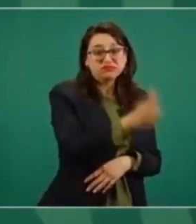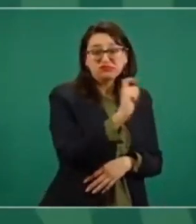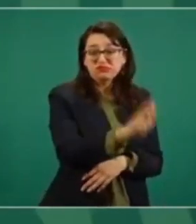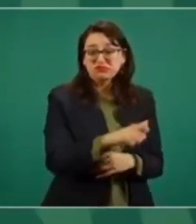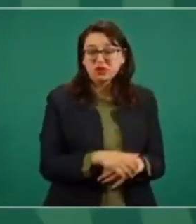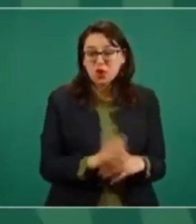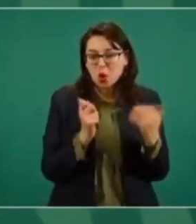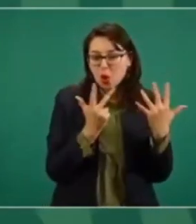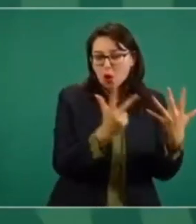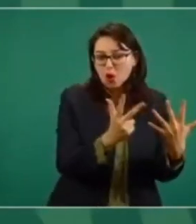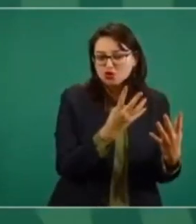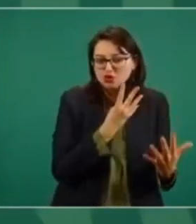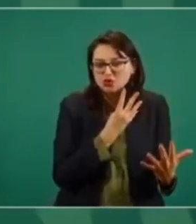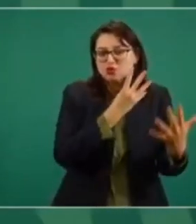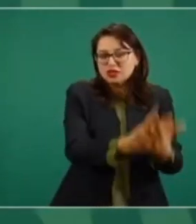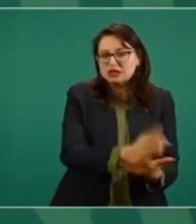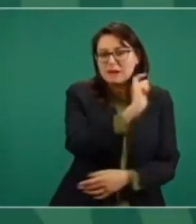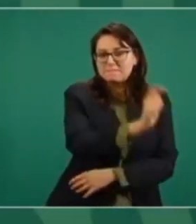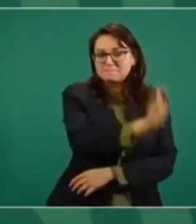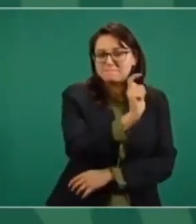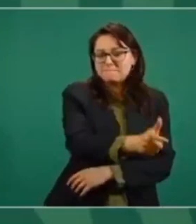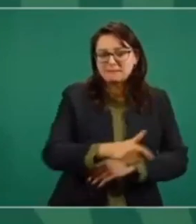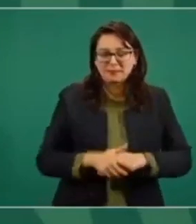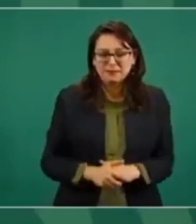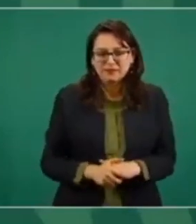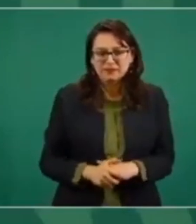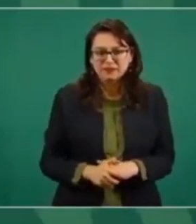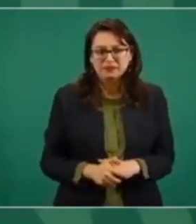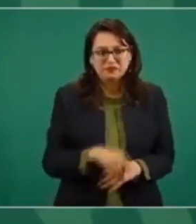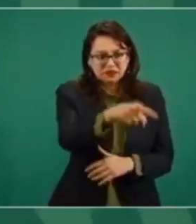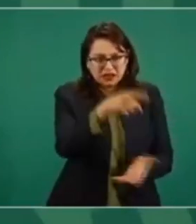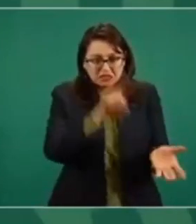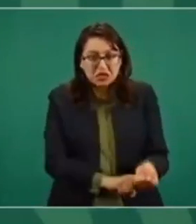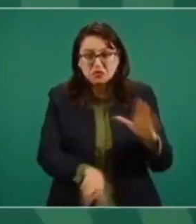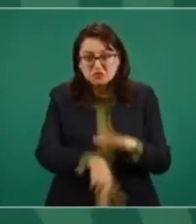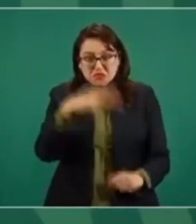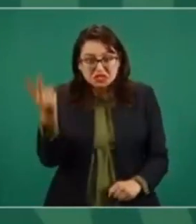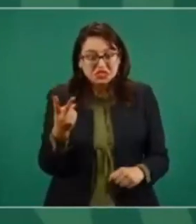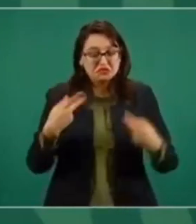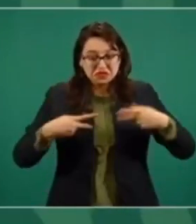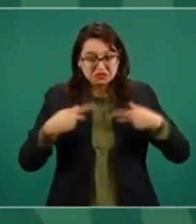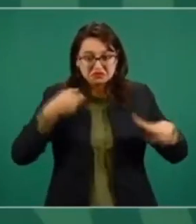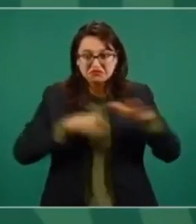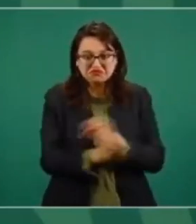aunque no tuvieran reclusos,